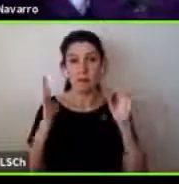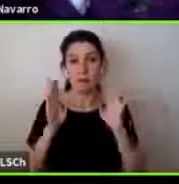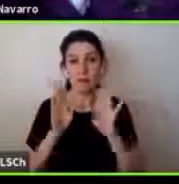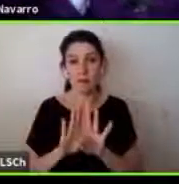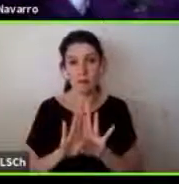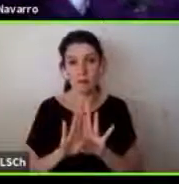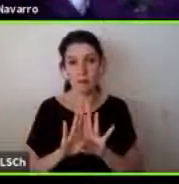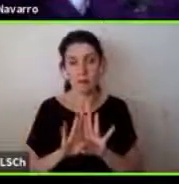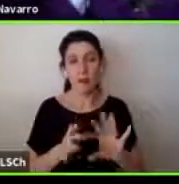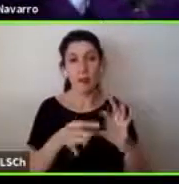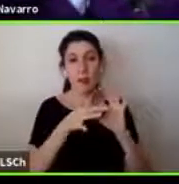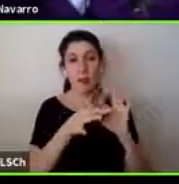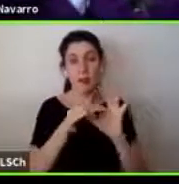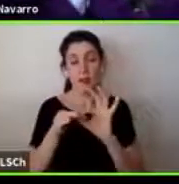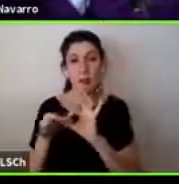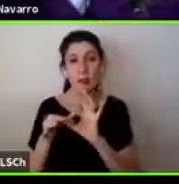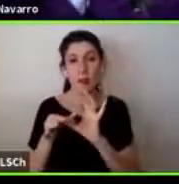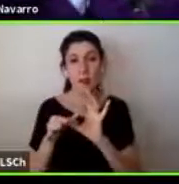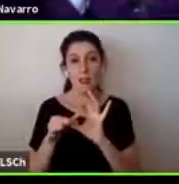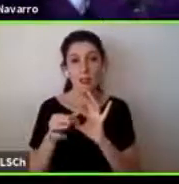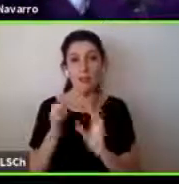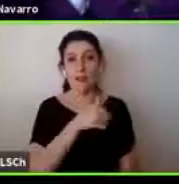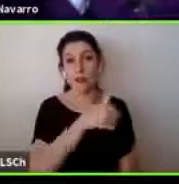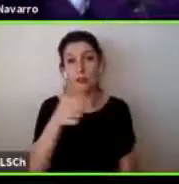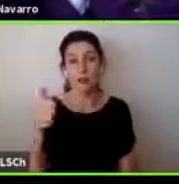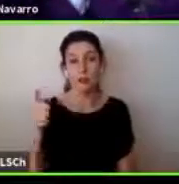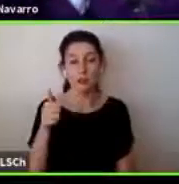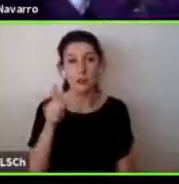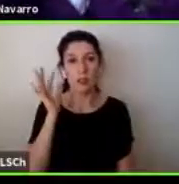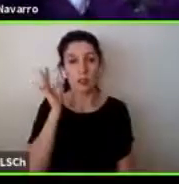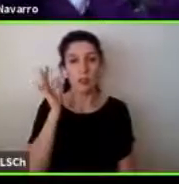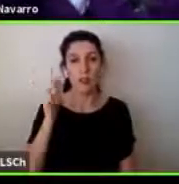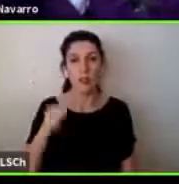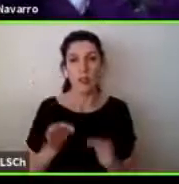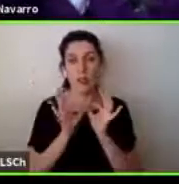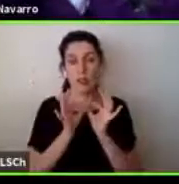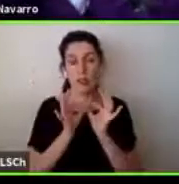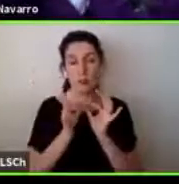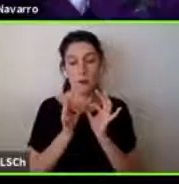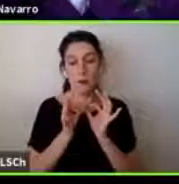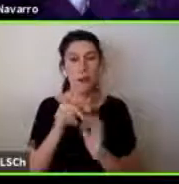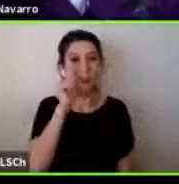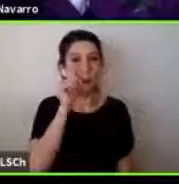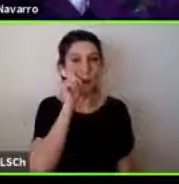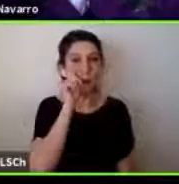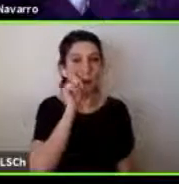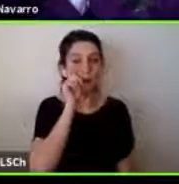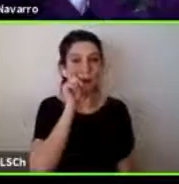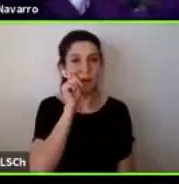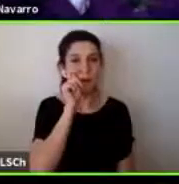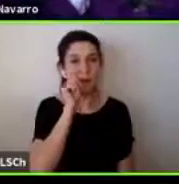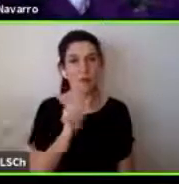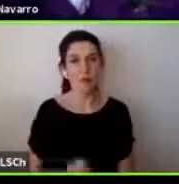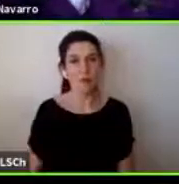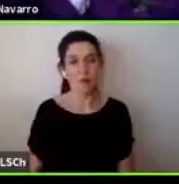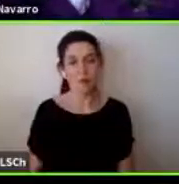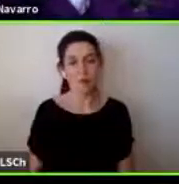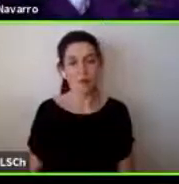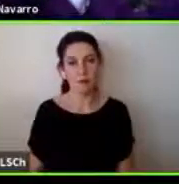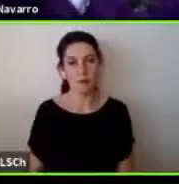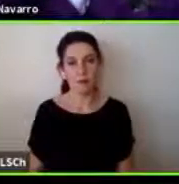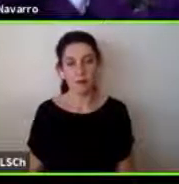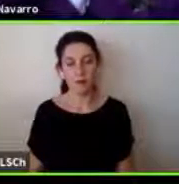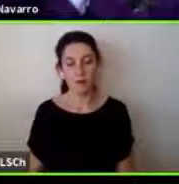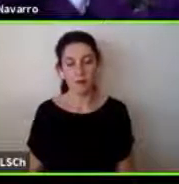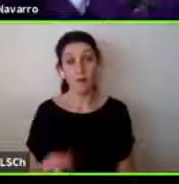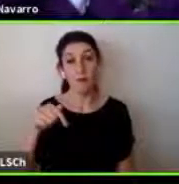muchas gracias a todas muchas gracias a nuestro intérprete a Tamara y bueno este este